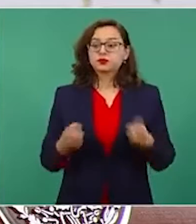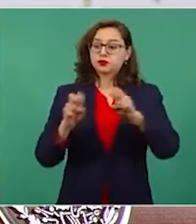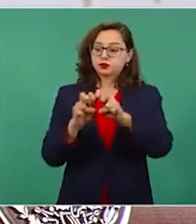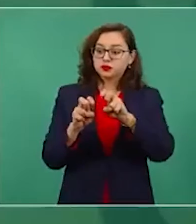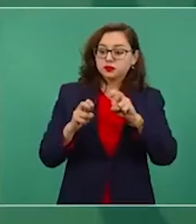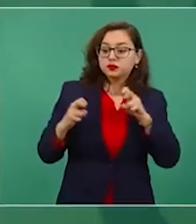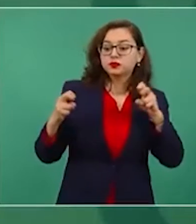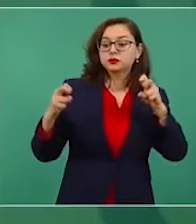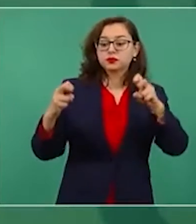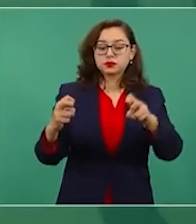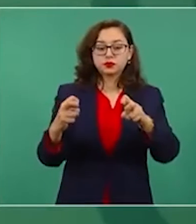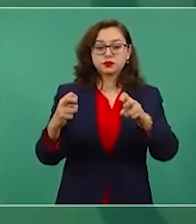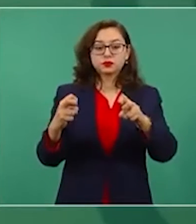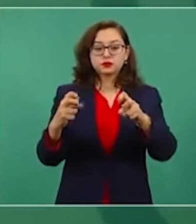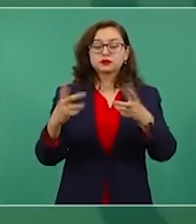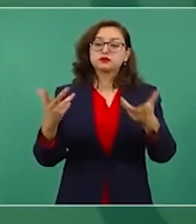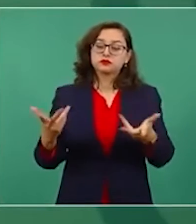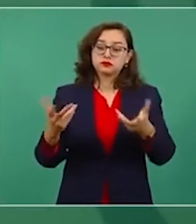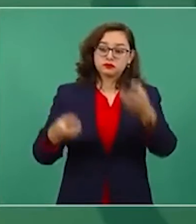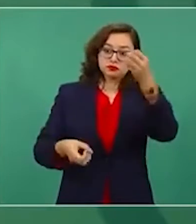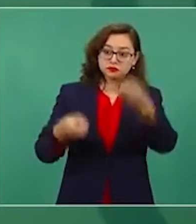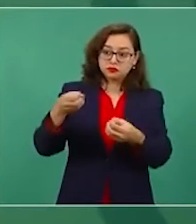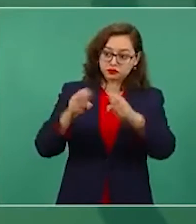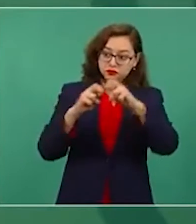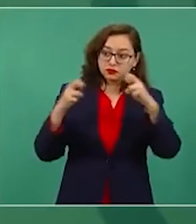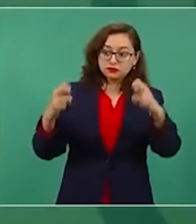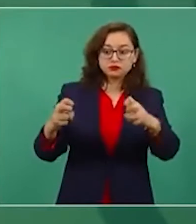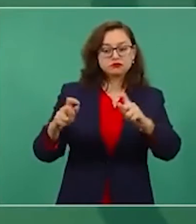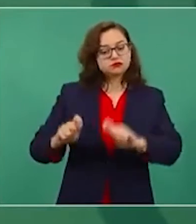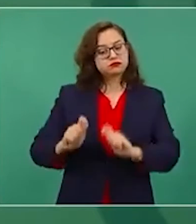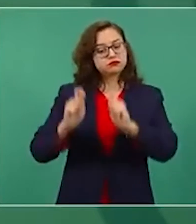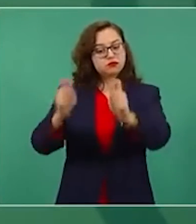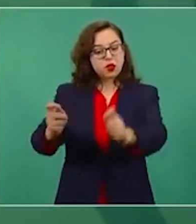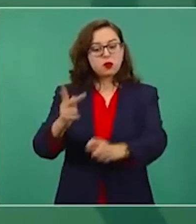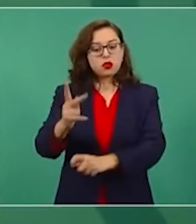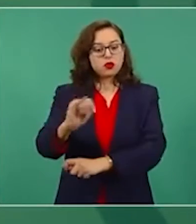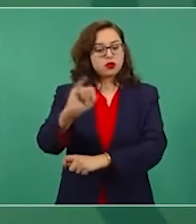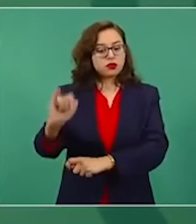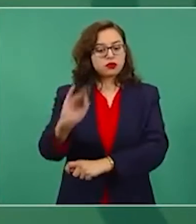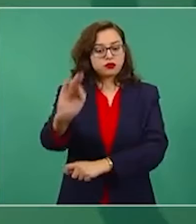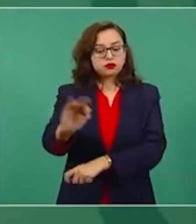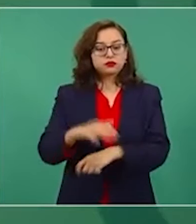Judicial, los ministros al Poder Judicial.